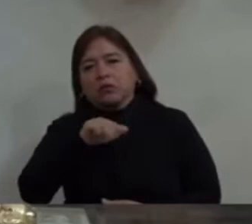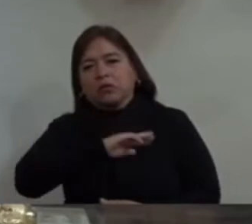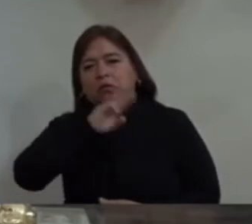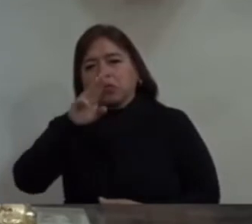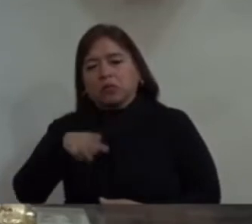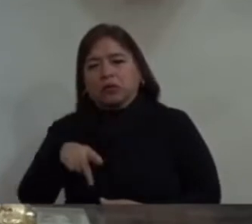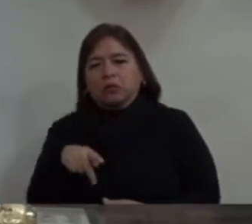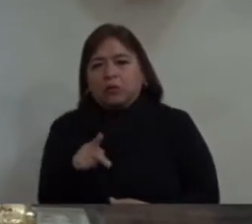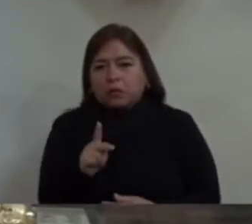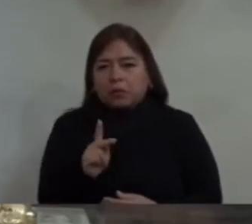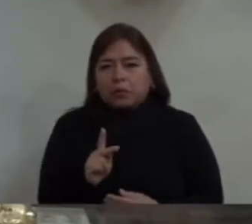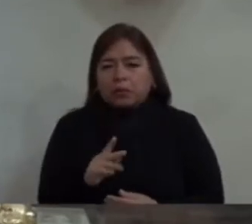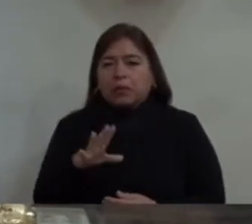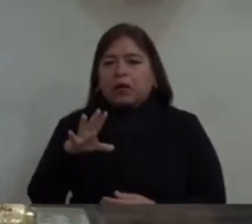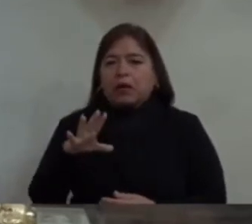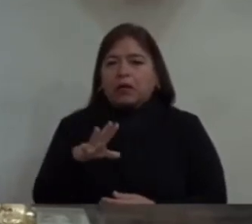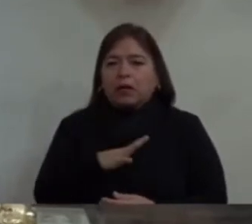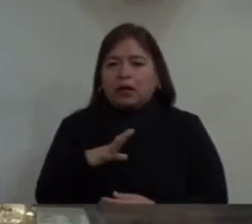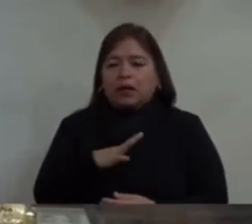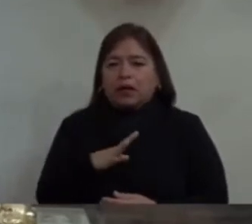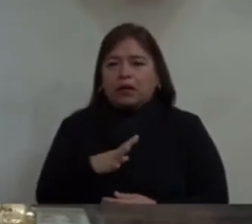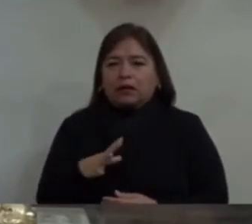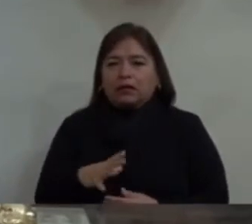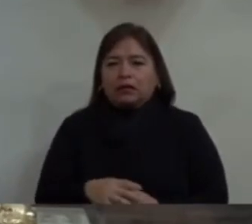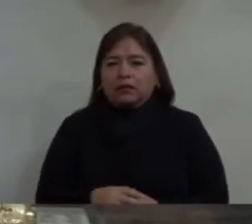Pero viene un quinto paso.